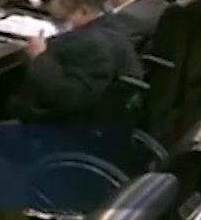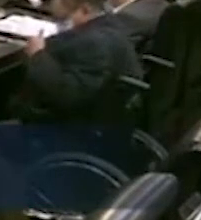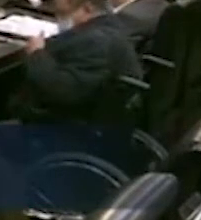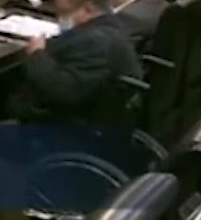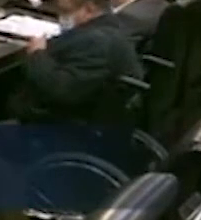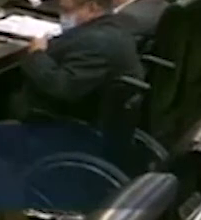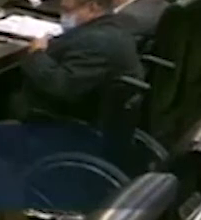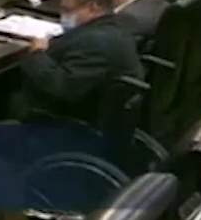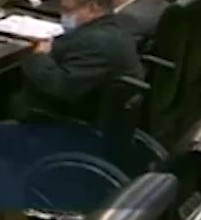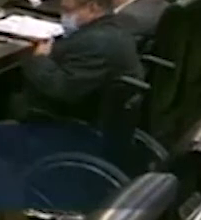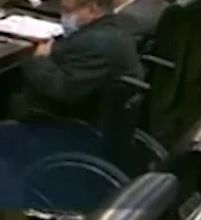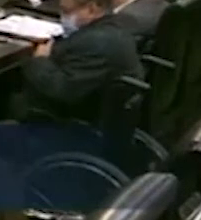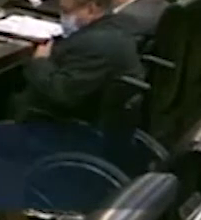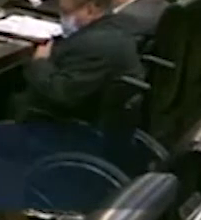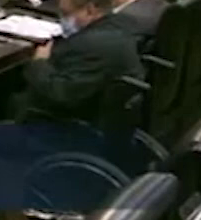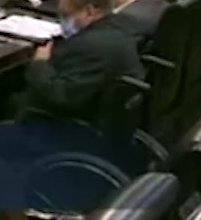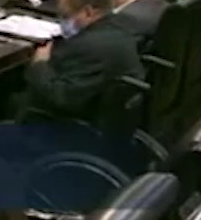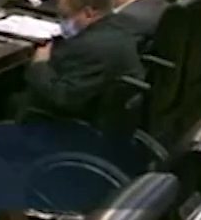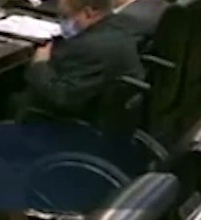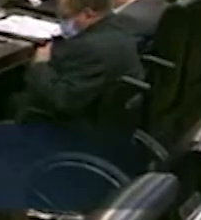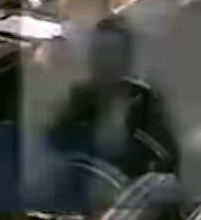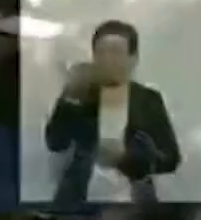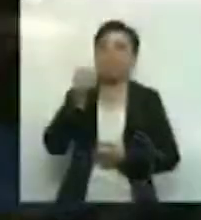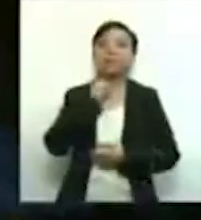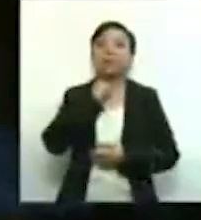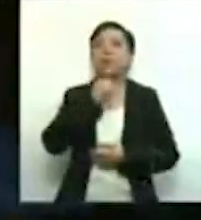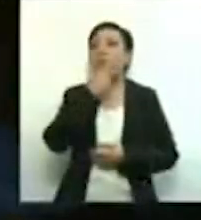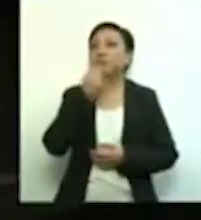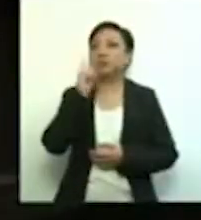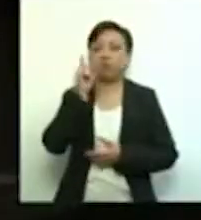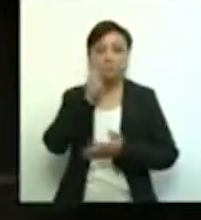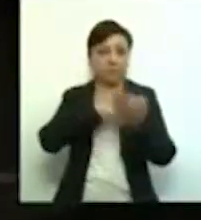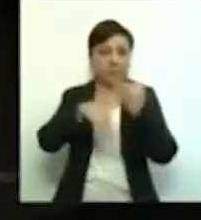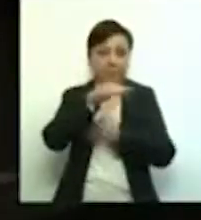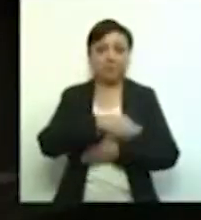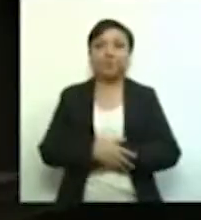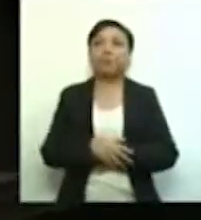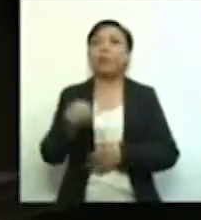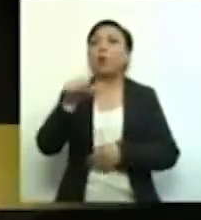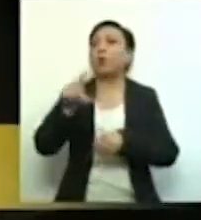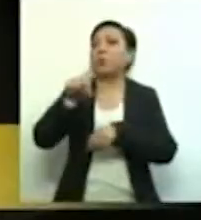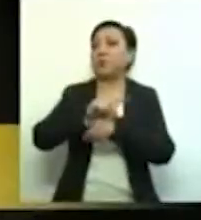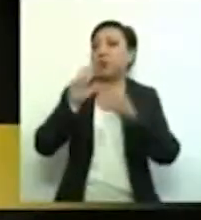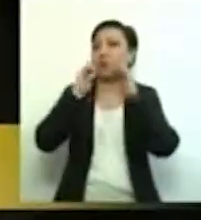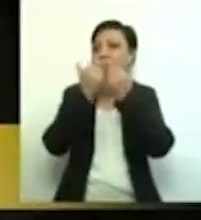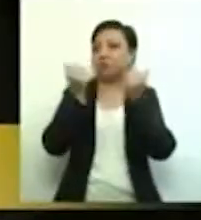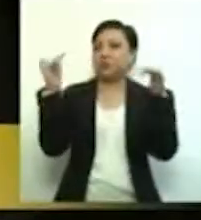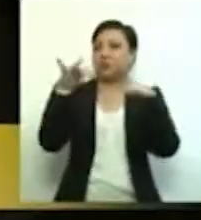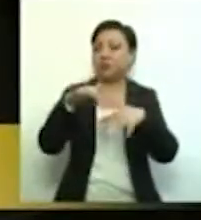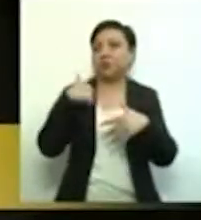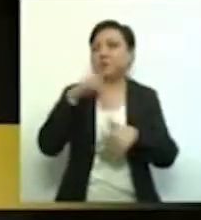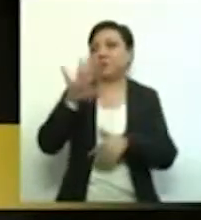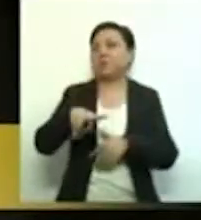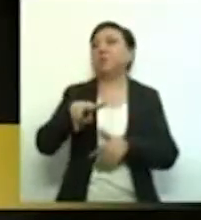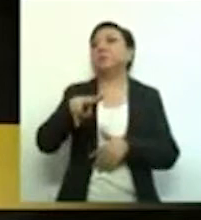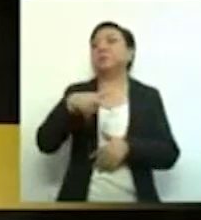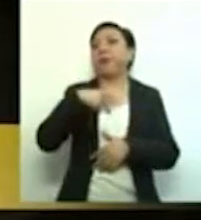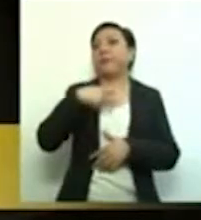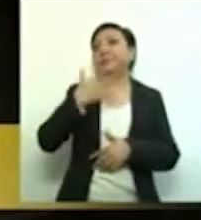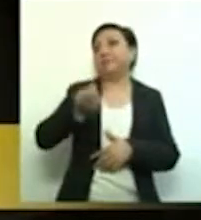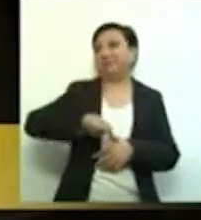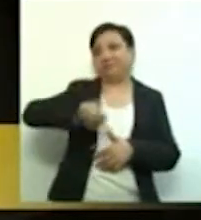Gracias, presidente. Buenas noches, senadoras y senadores. La sesión de esta noche es histórica por muchos factores.